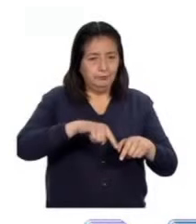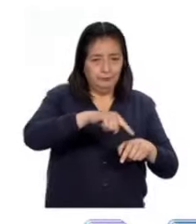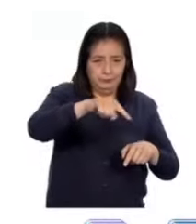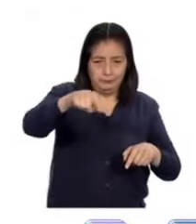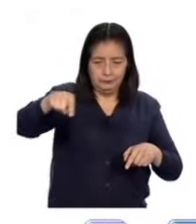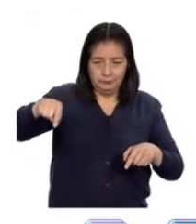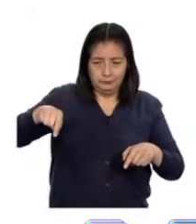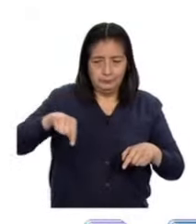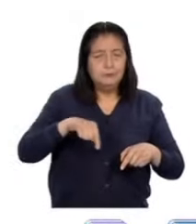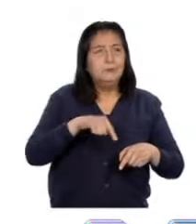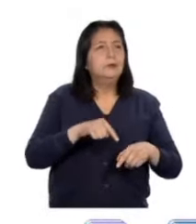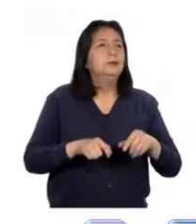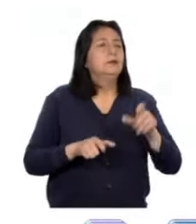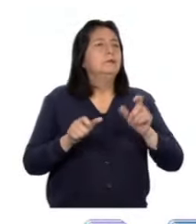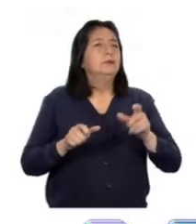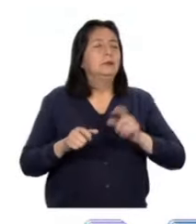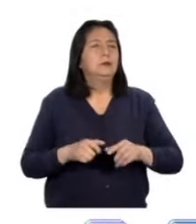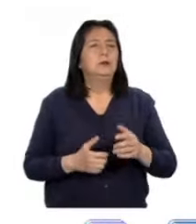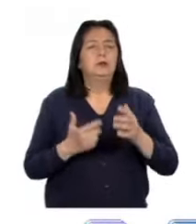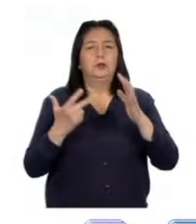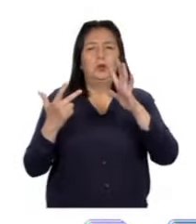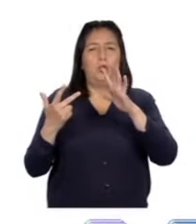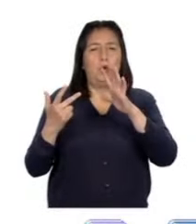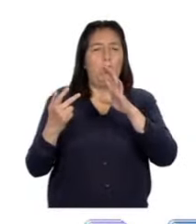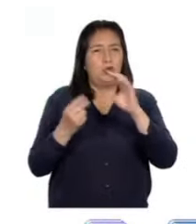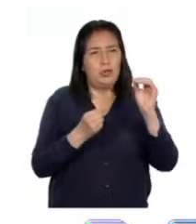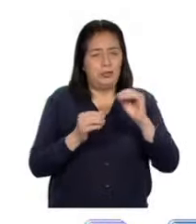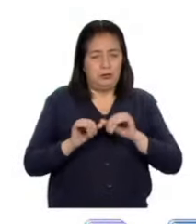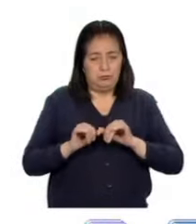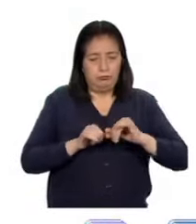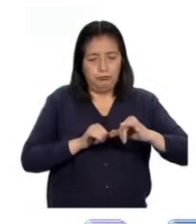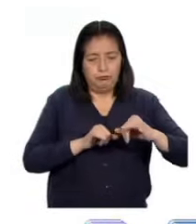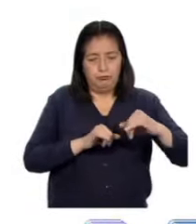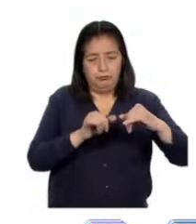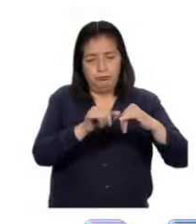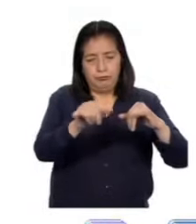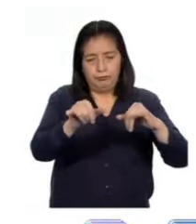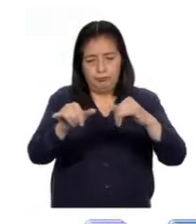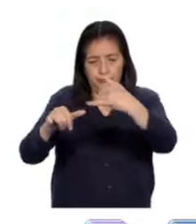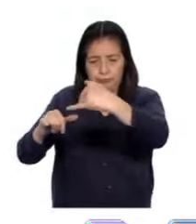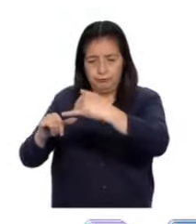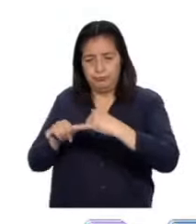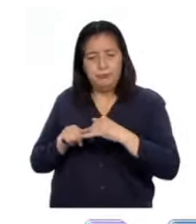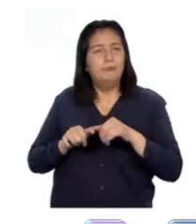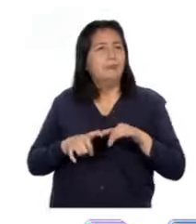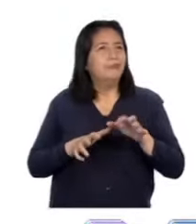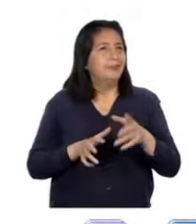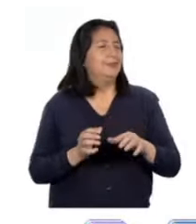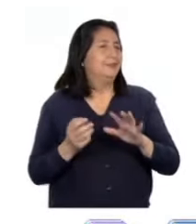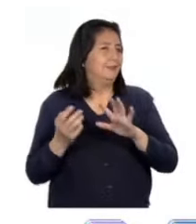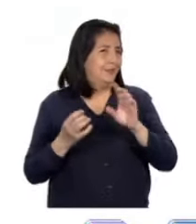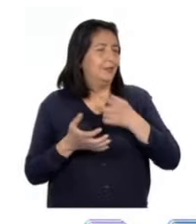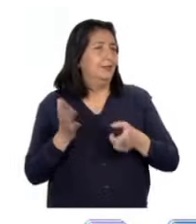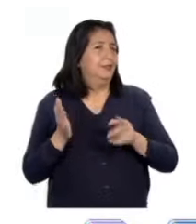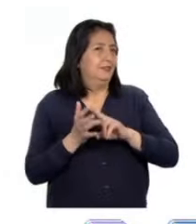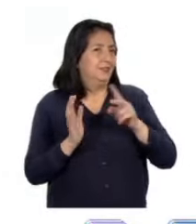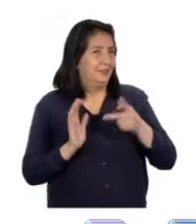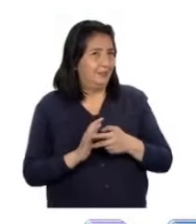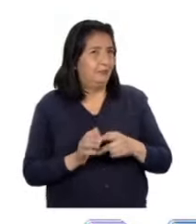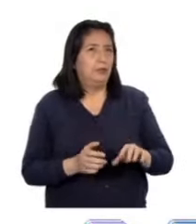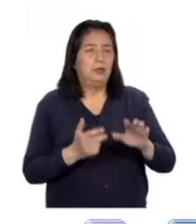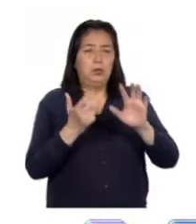cada persona debería tener sus 80 centímetros de espacio personal. Eso significaría que